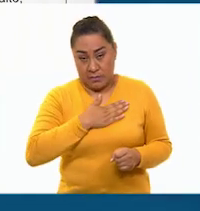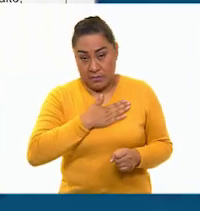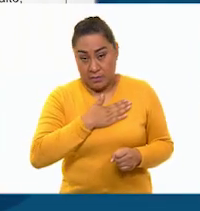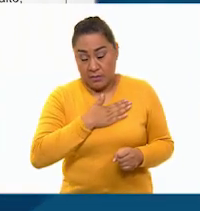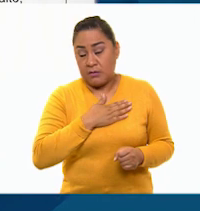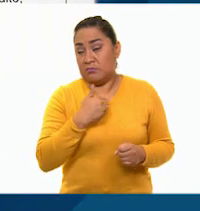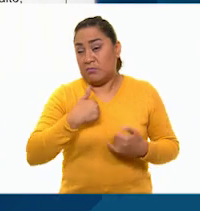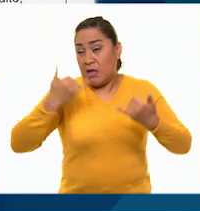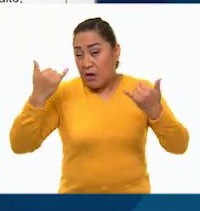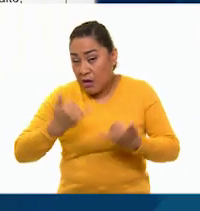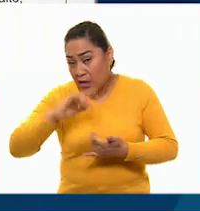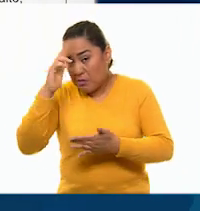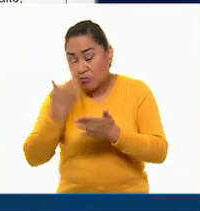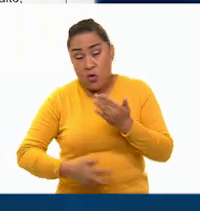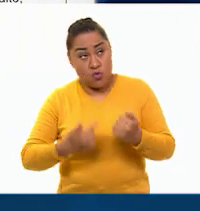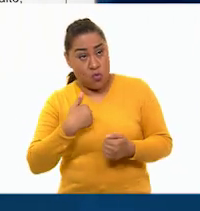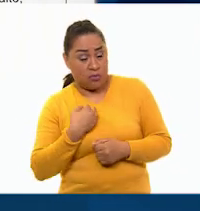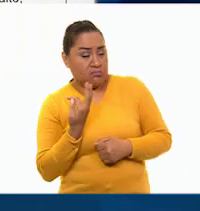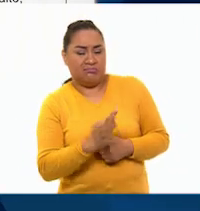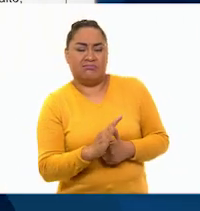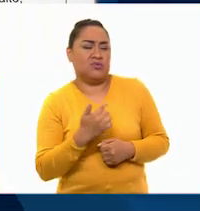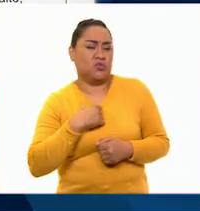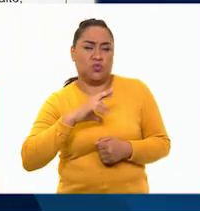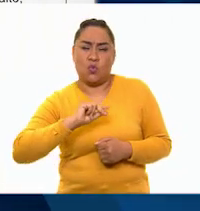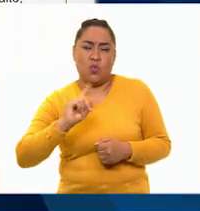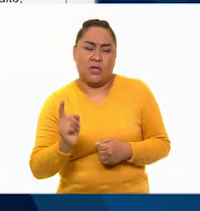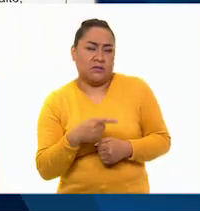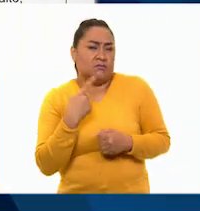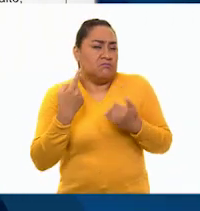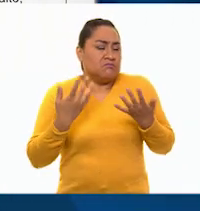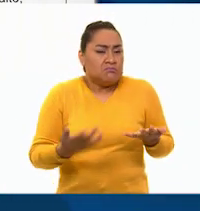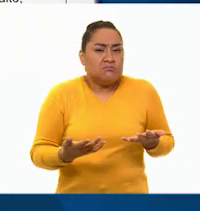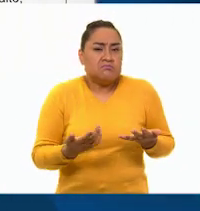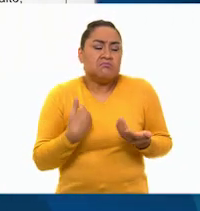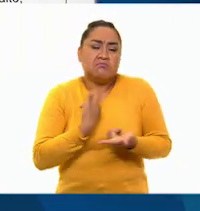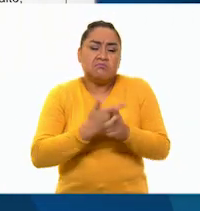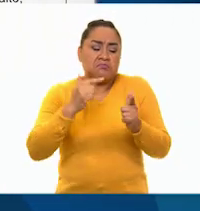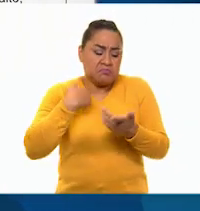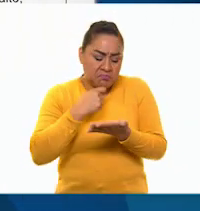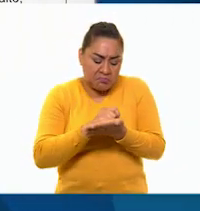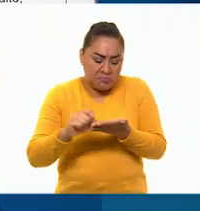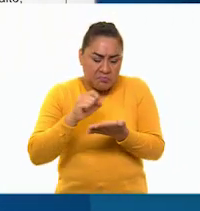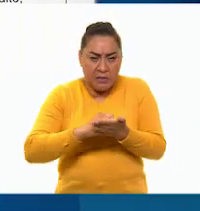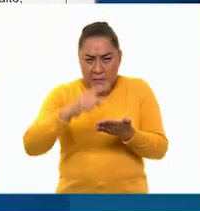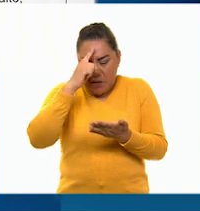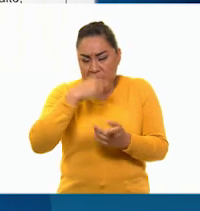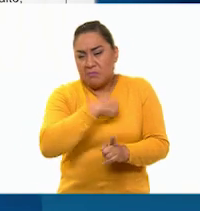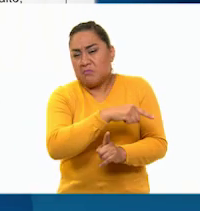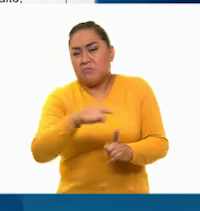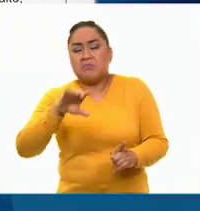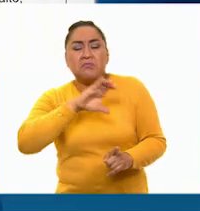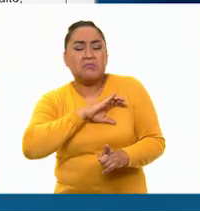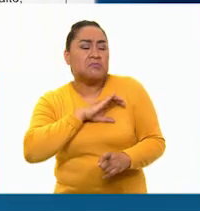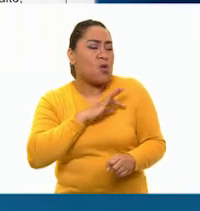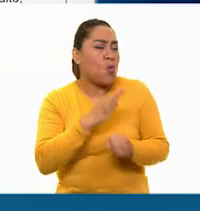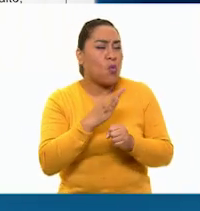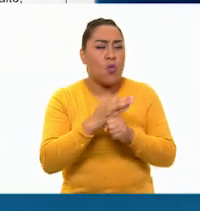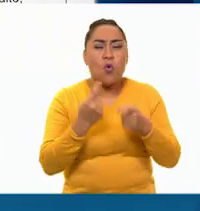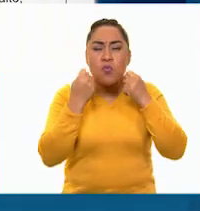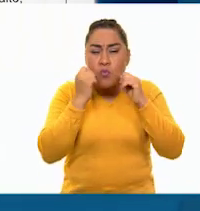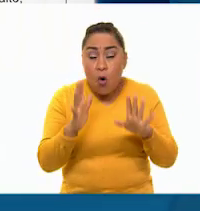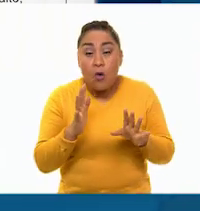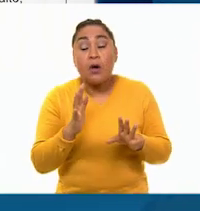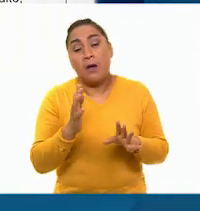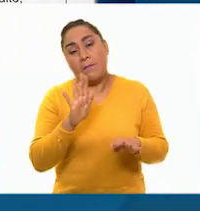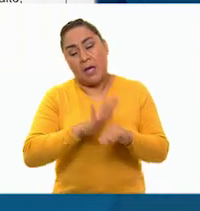infames los rebeldes ni yo soy traidora. Además, ¿qué tiene de malo escribir a mis seres queridos? Poco importa la situación en la que estén cuando